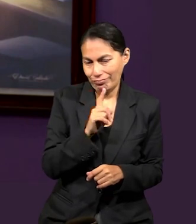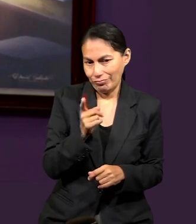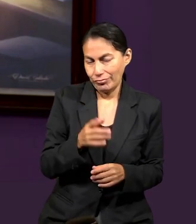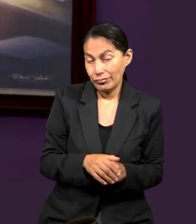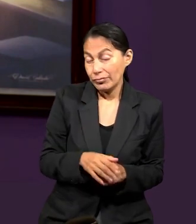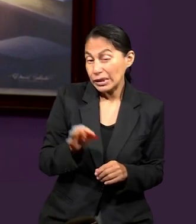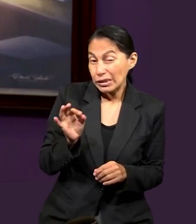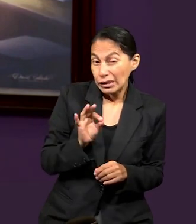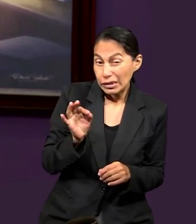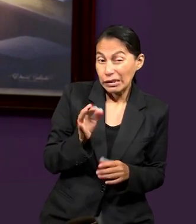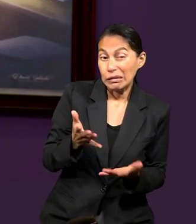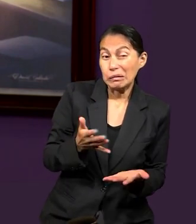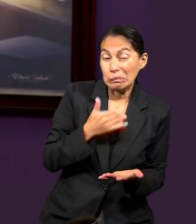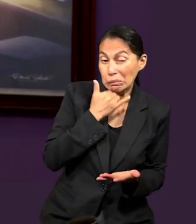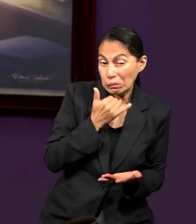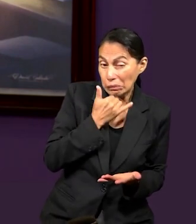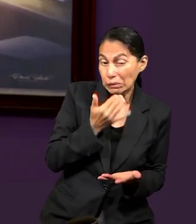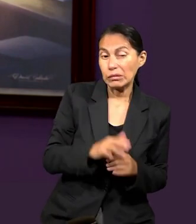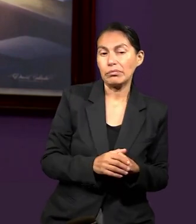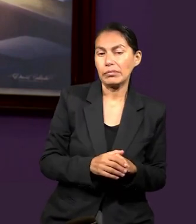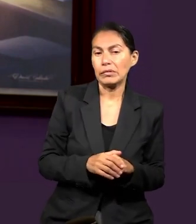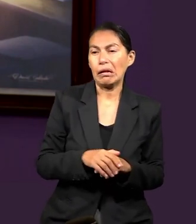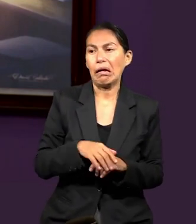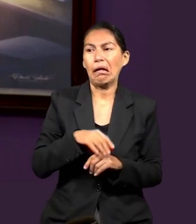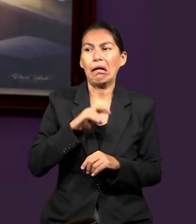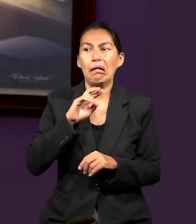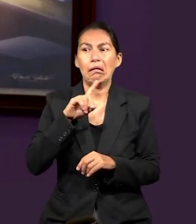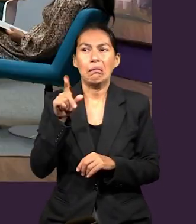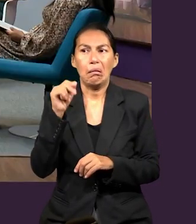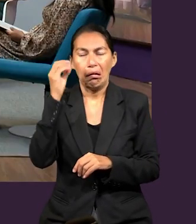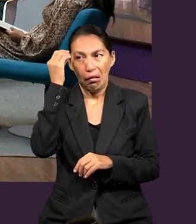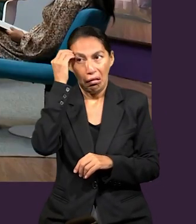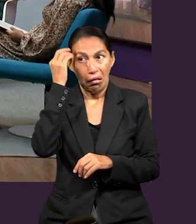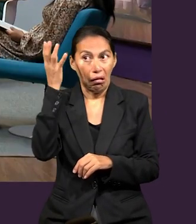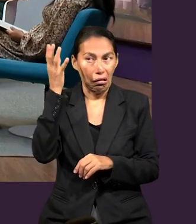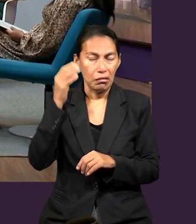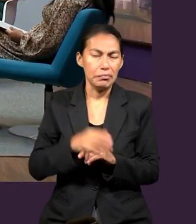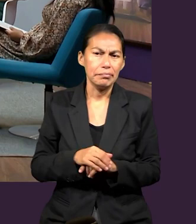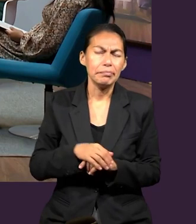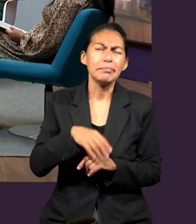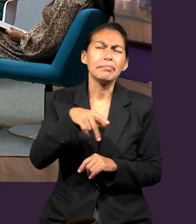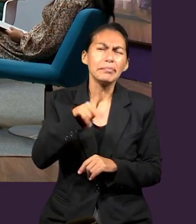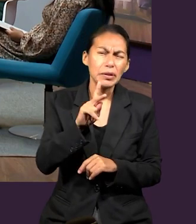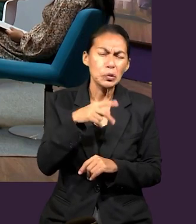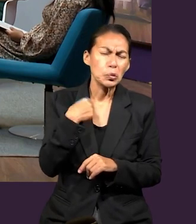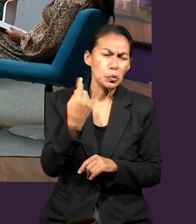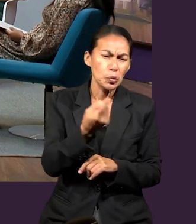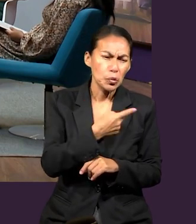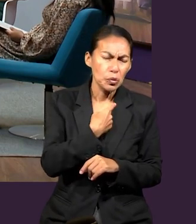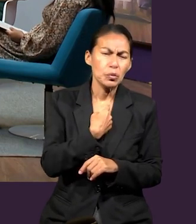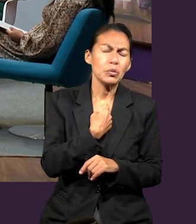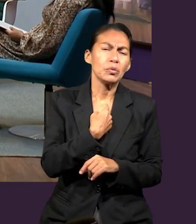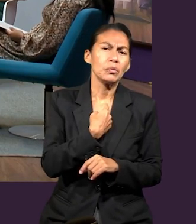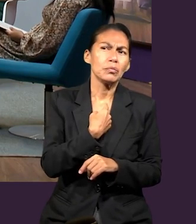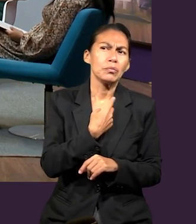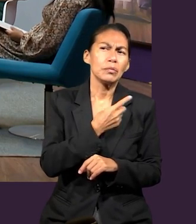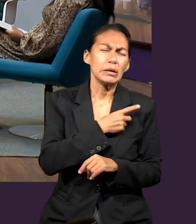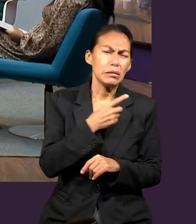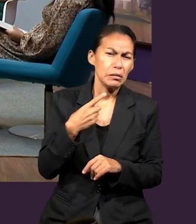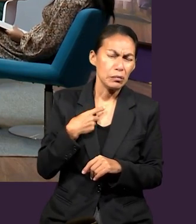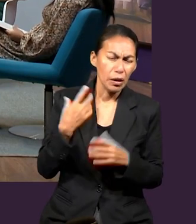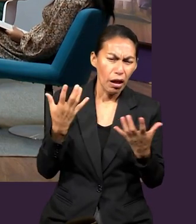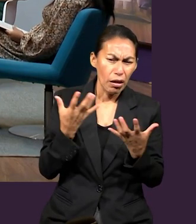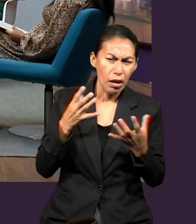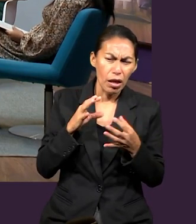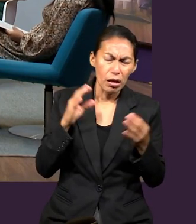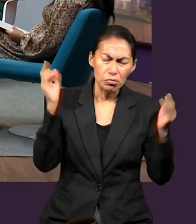quizás también no recordamos el momento preciso, pero